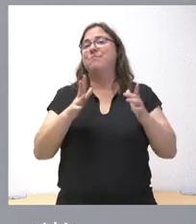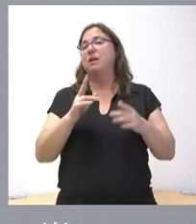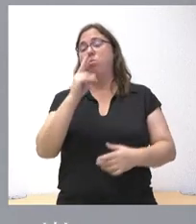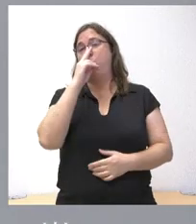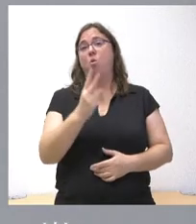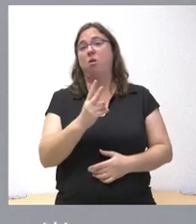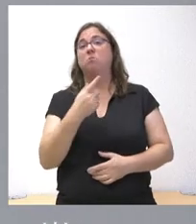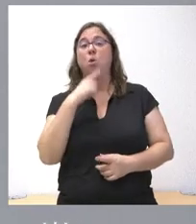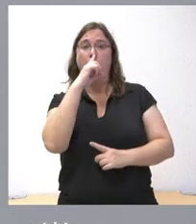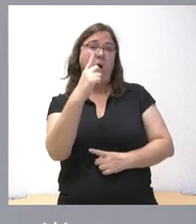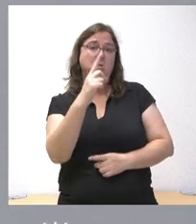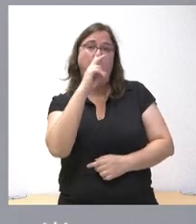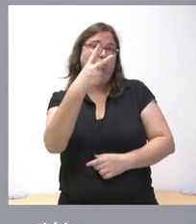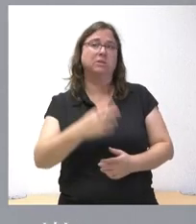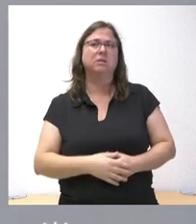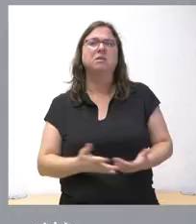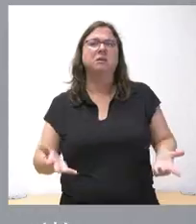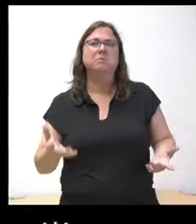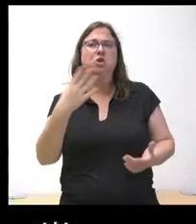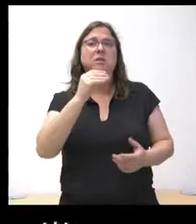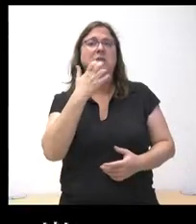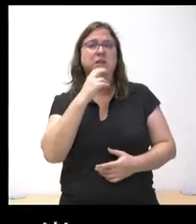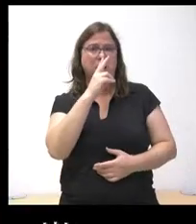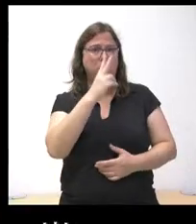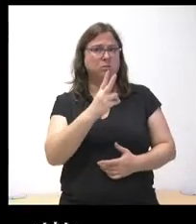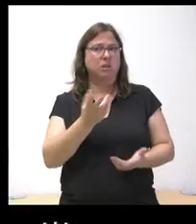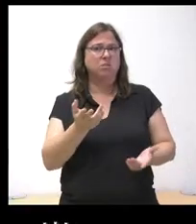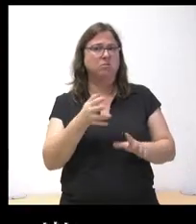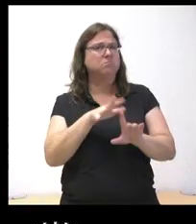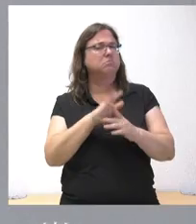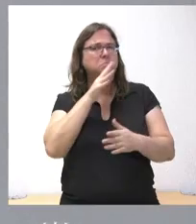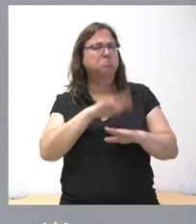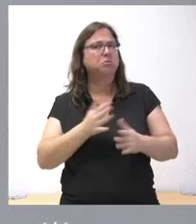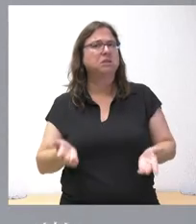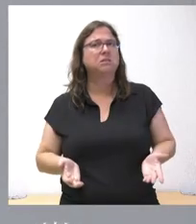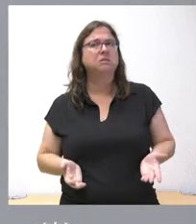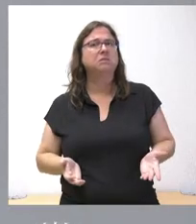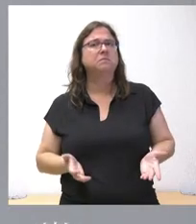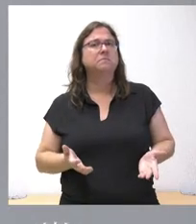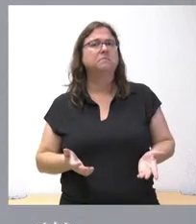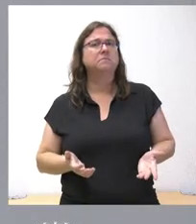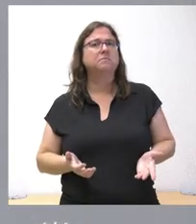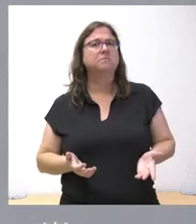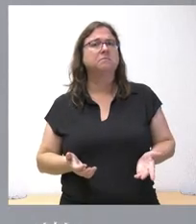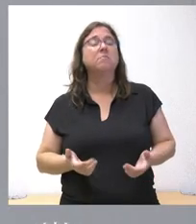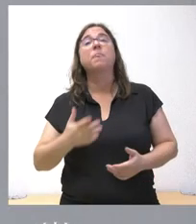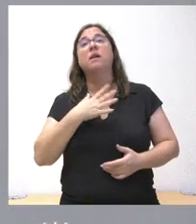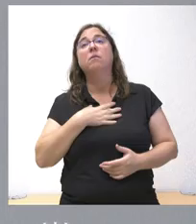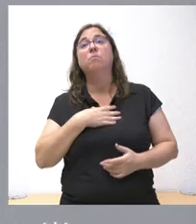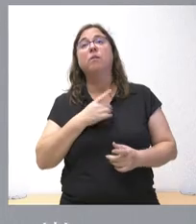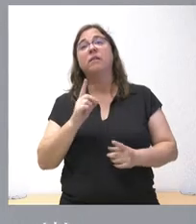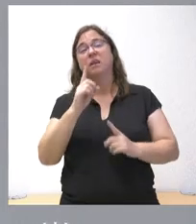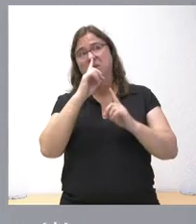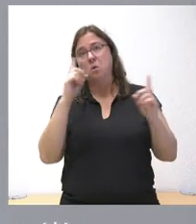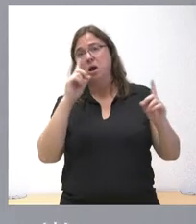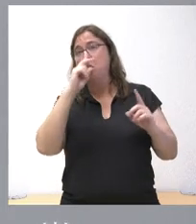en vez de dejárselo para un año… Quiero decir, estos años no aparecía de esta manera. Sí, sí, sí, puede ser que lo dejáramos solamente en un ejercicio, pero